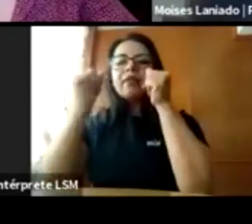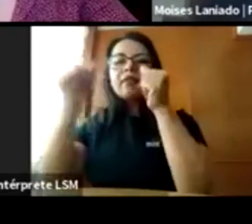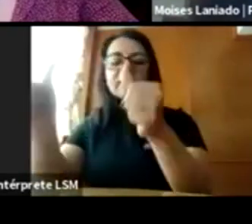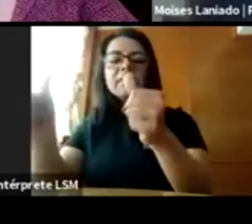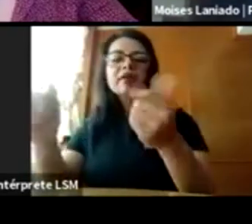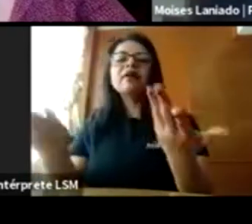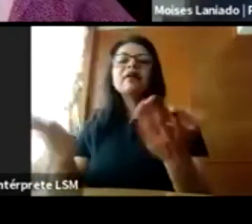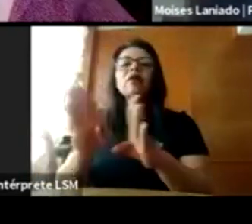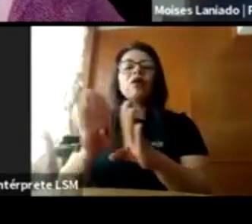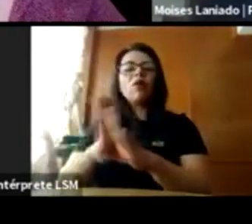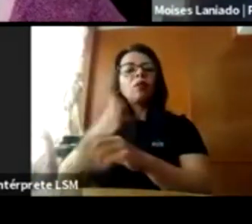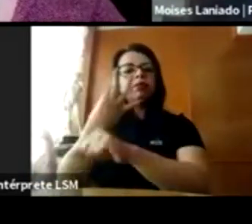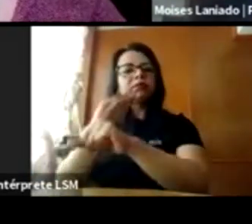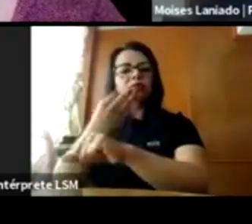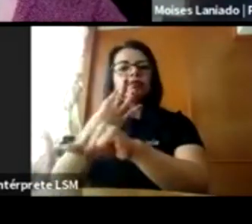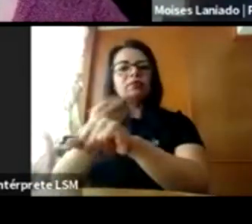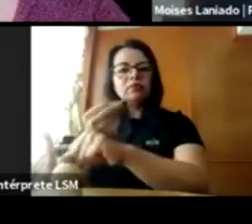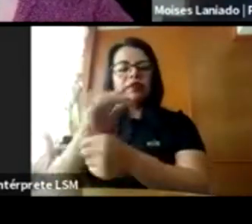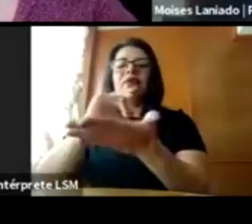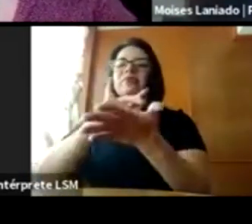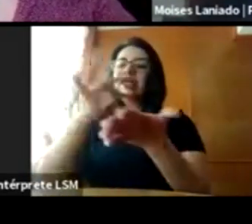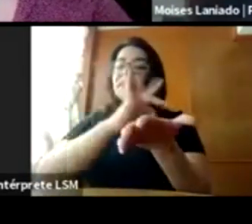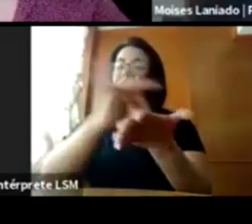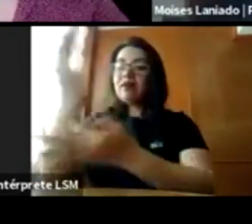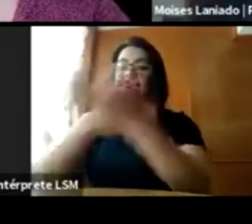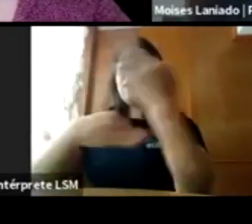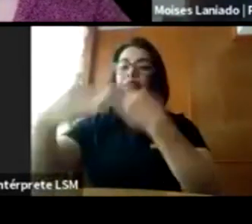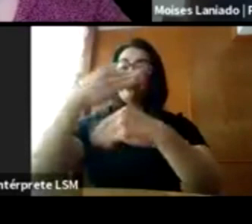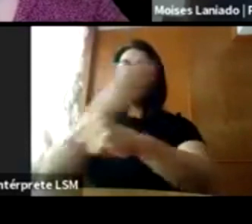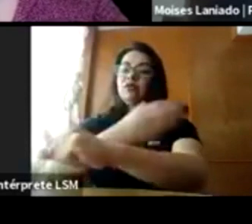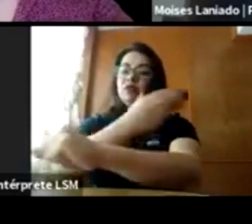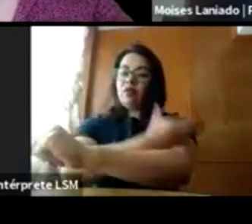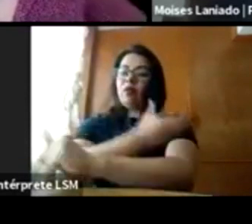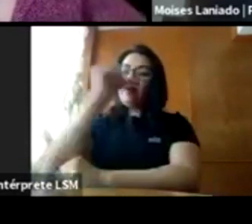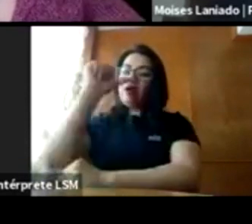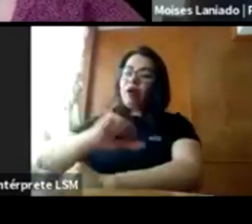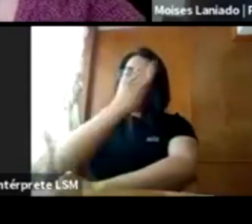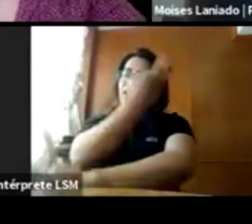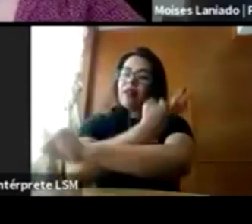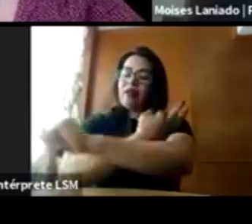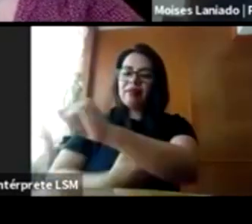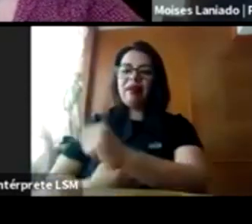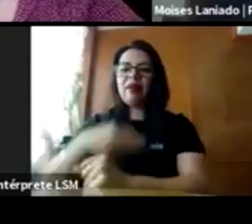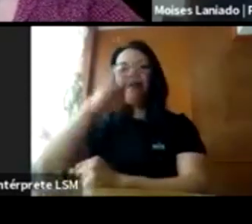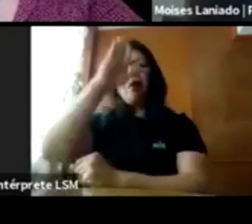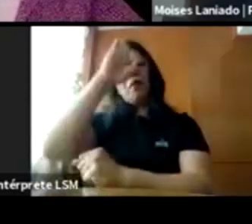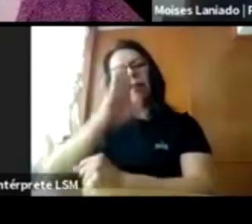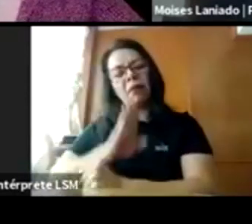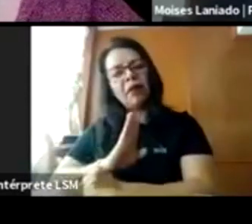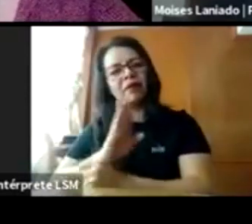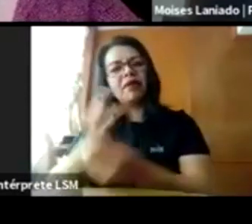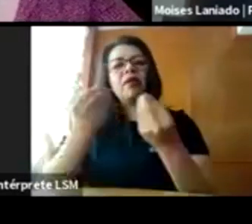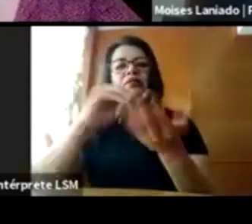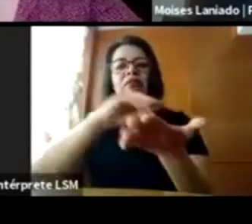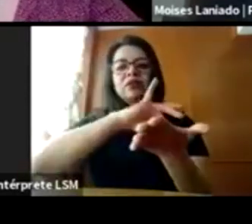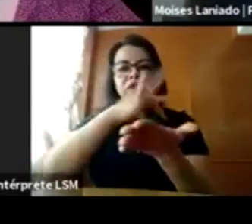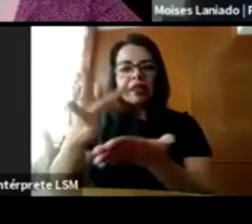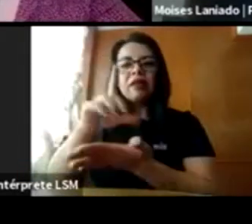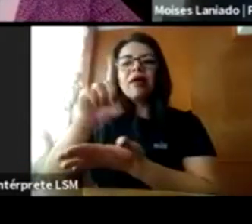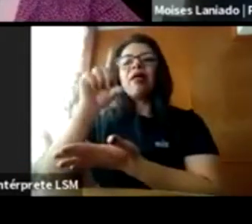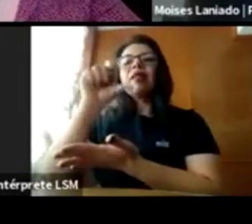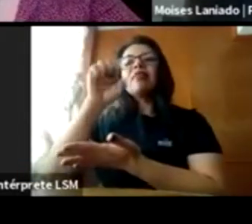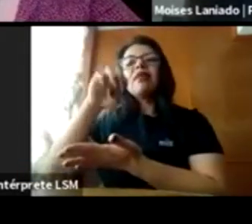presentar a los que nos acompañan esta tarde, bueno, este mediodía. Le agradezco que esté Daniela Ligiero. Ella es